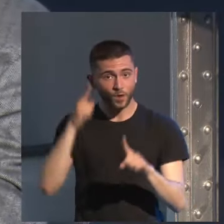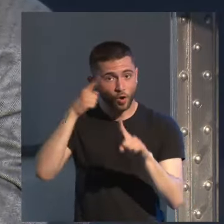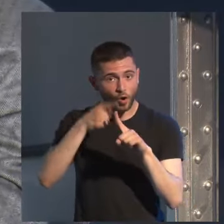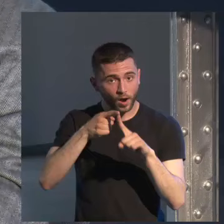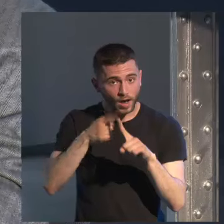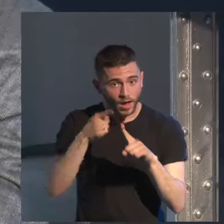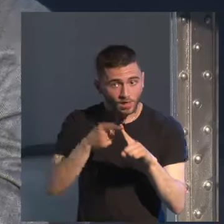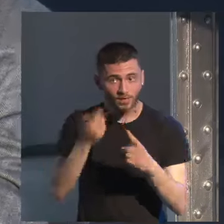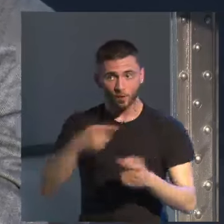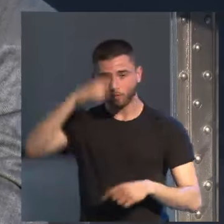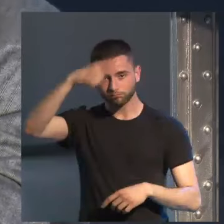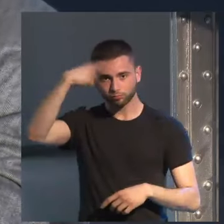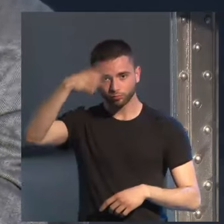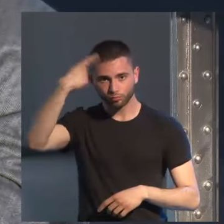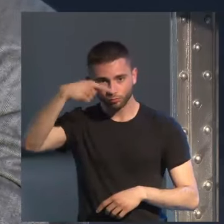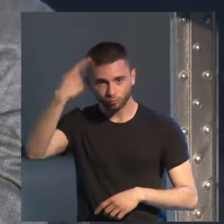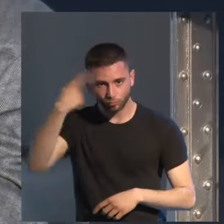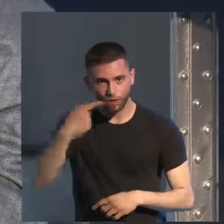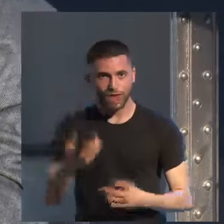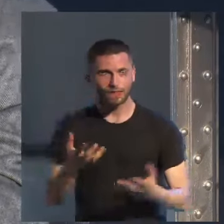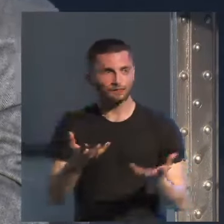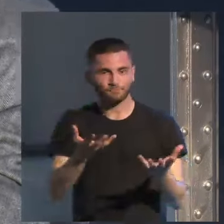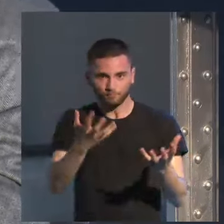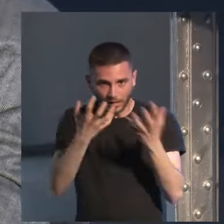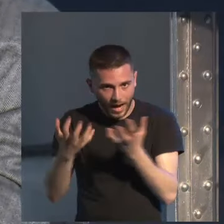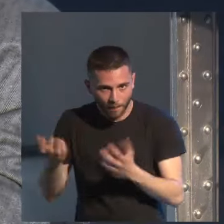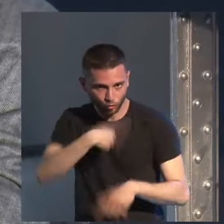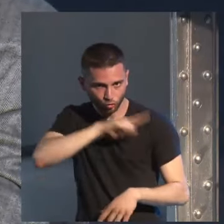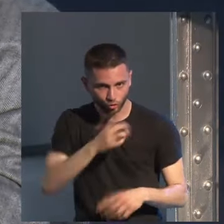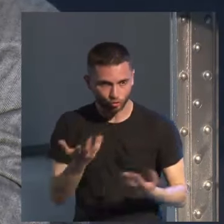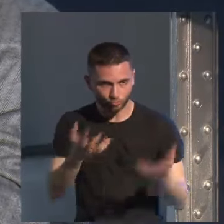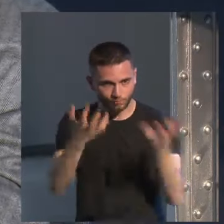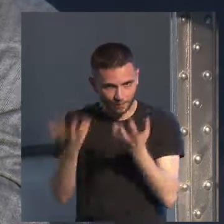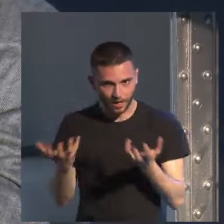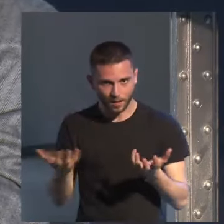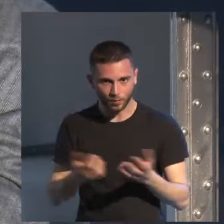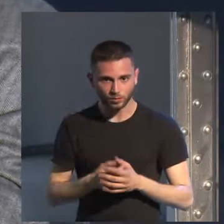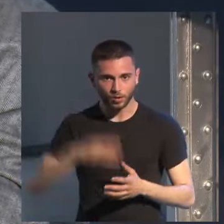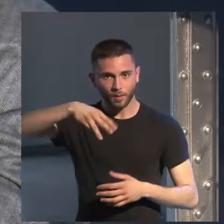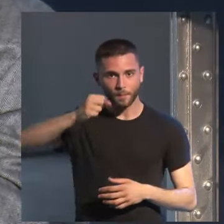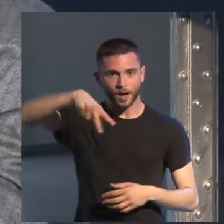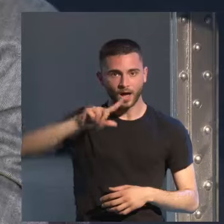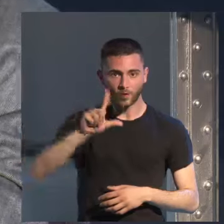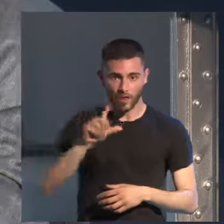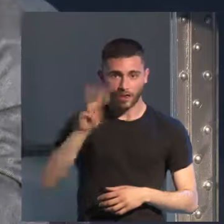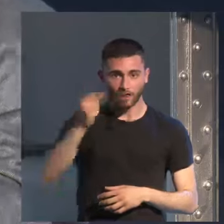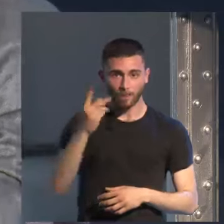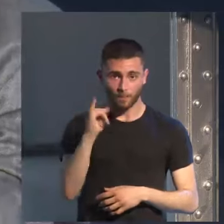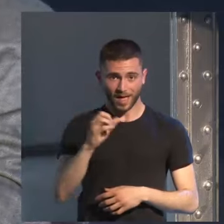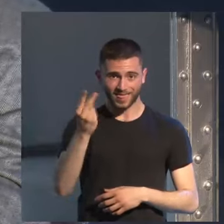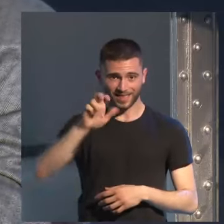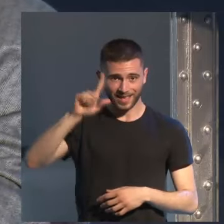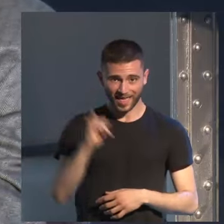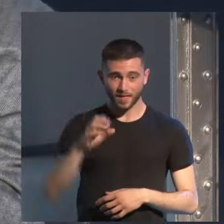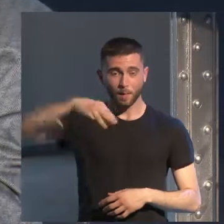espacio cultural que nos hemos ganado nosotros, mira, Manuel Vázquez Montalbán es mejor que todos